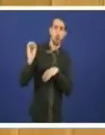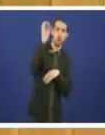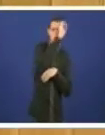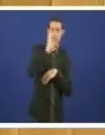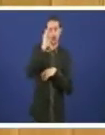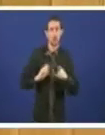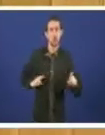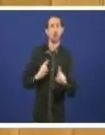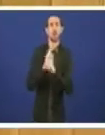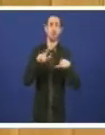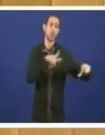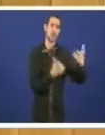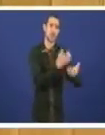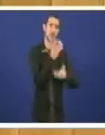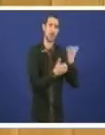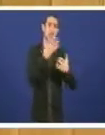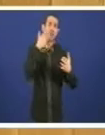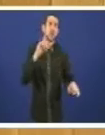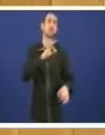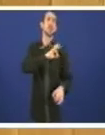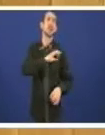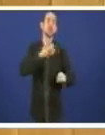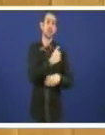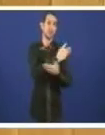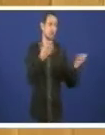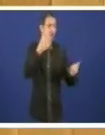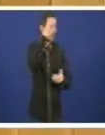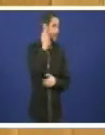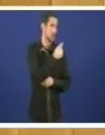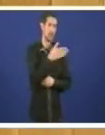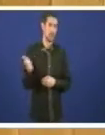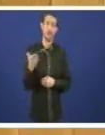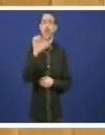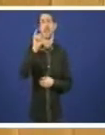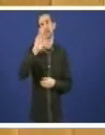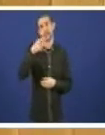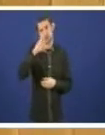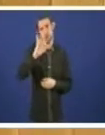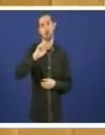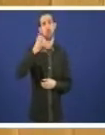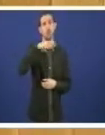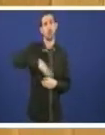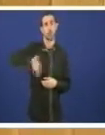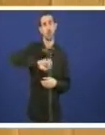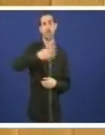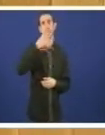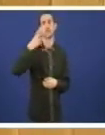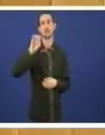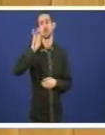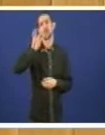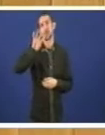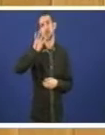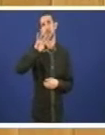da incineradora pero é mérito da cidadanía cidadanía tanto do irixo como de calquer dos outros 314